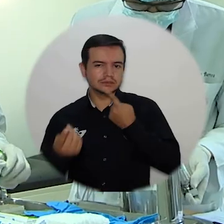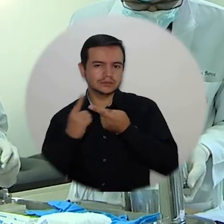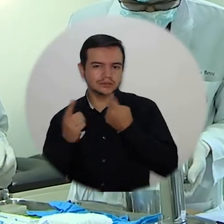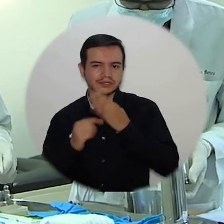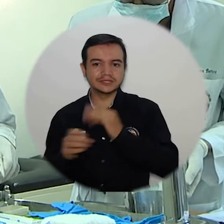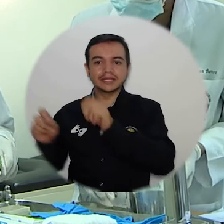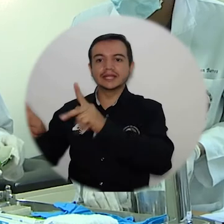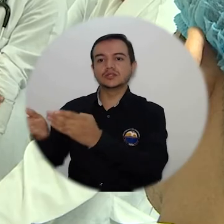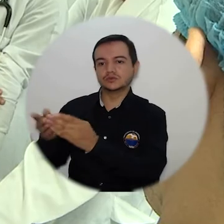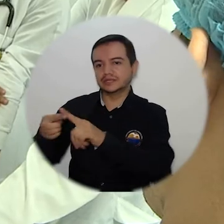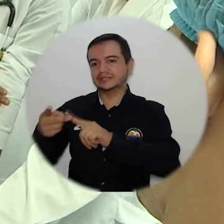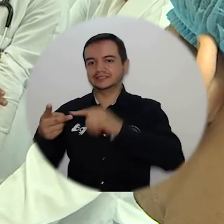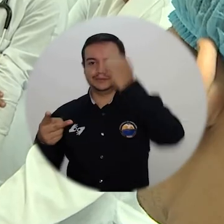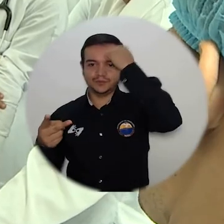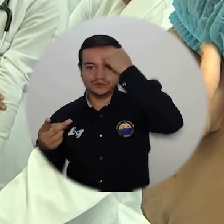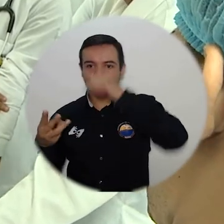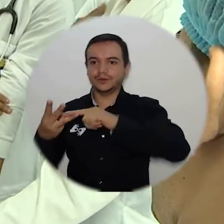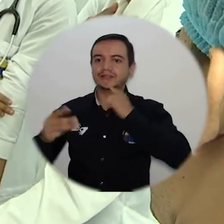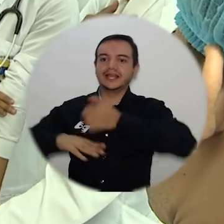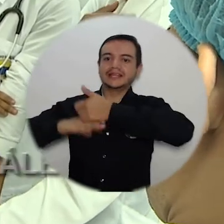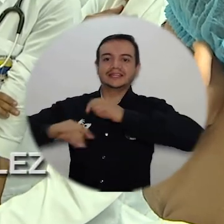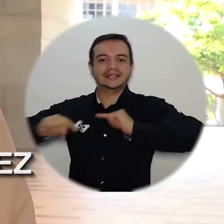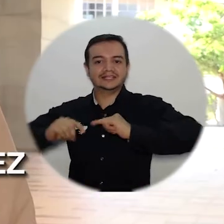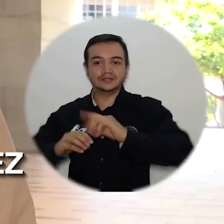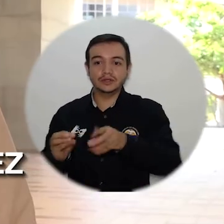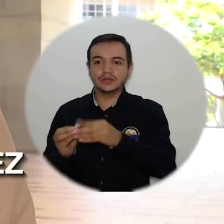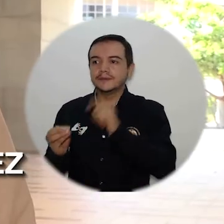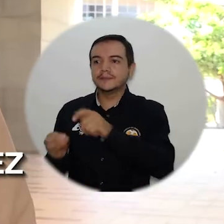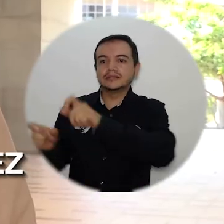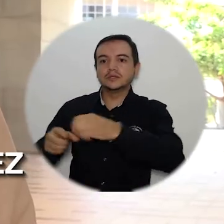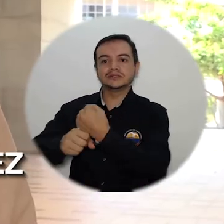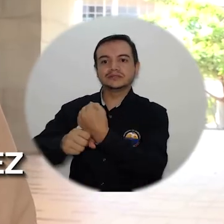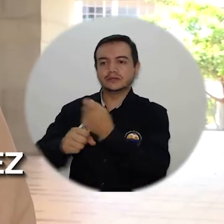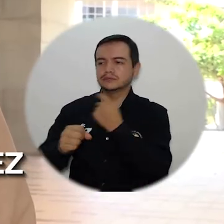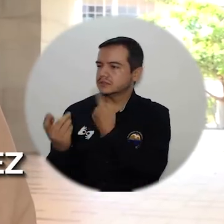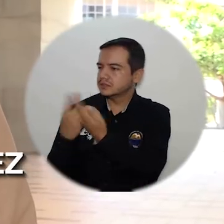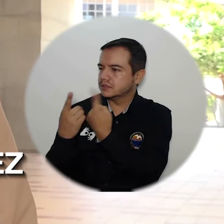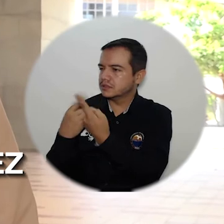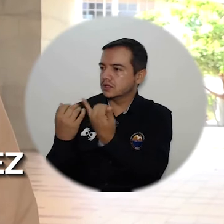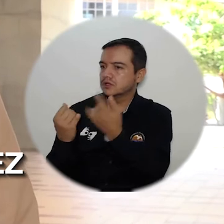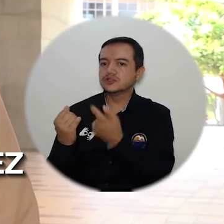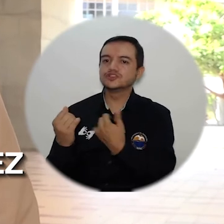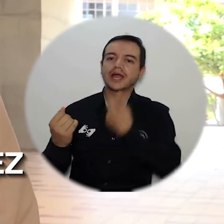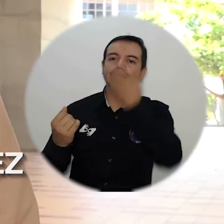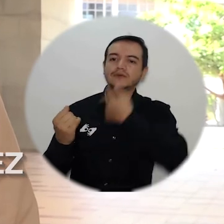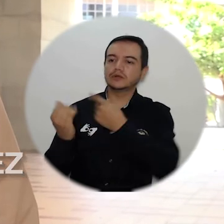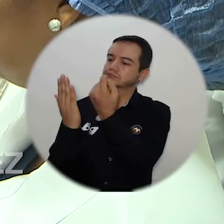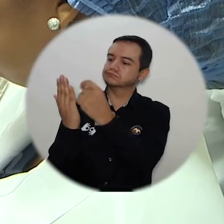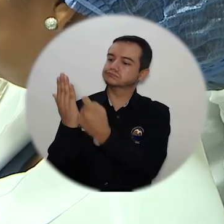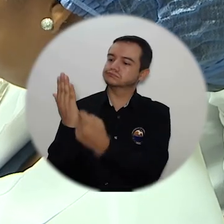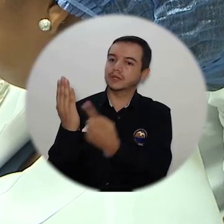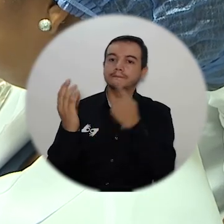parte de docencia hemos hecho ajustes y hemos mejorado ciertos aspectos para darle al estudiante de medicina la